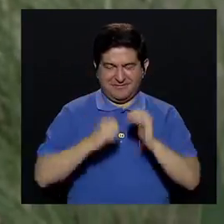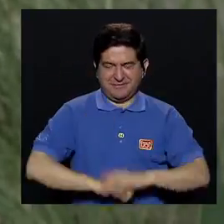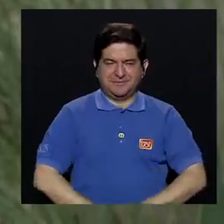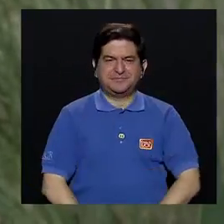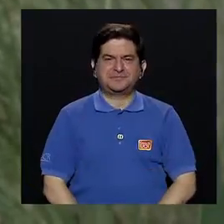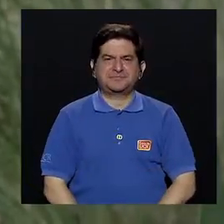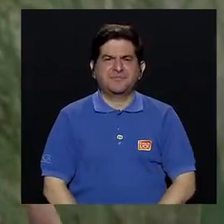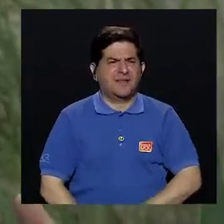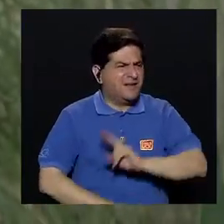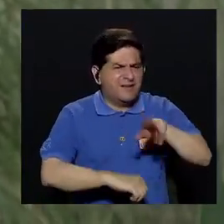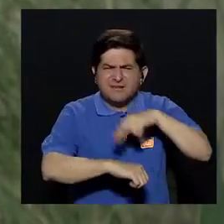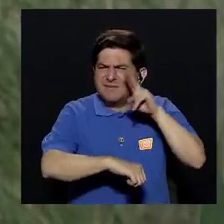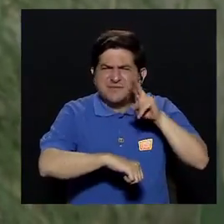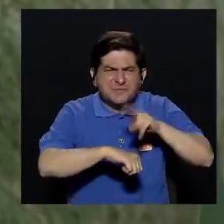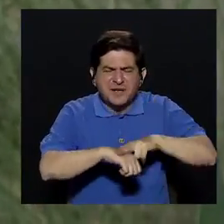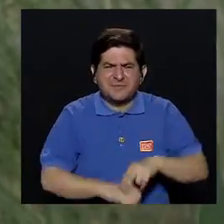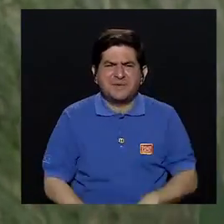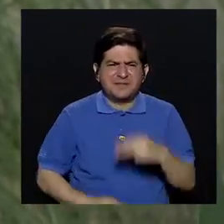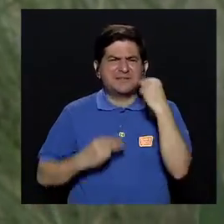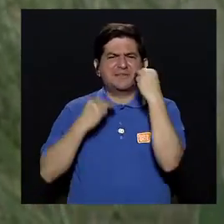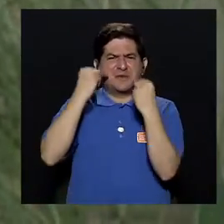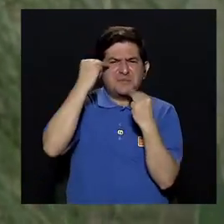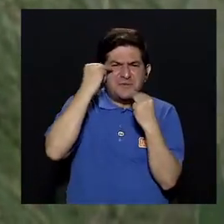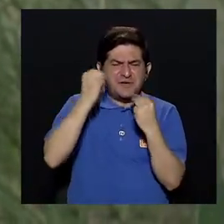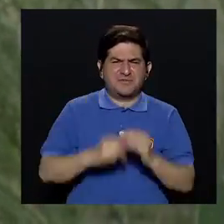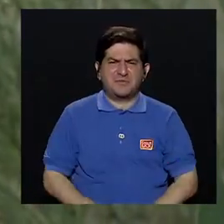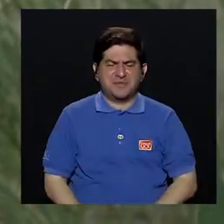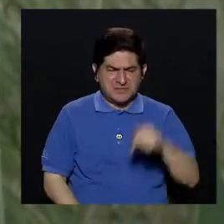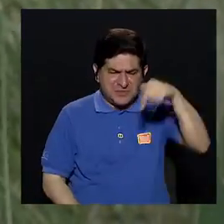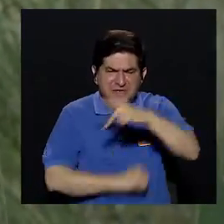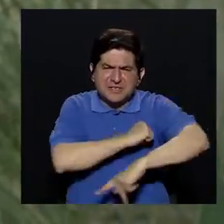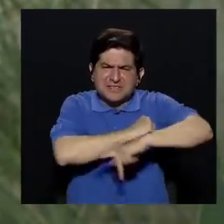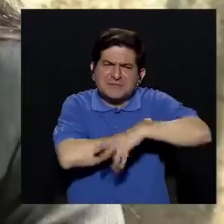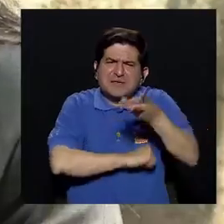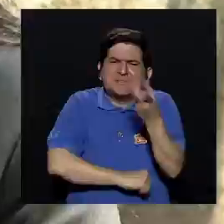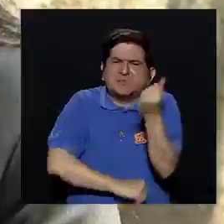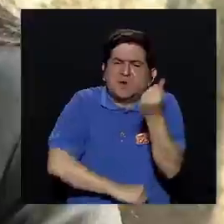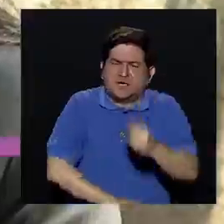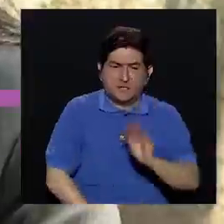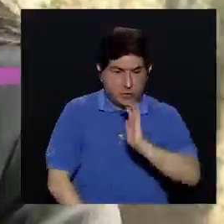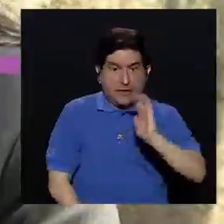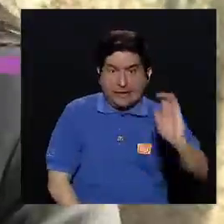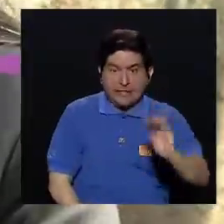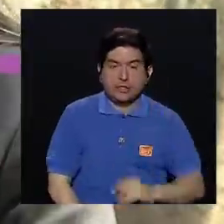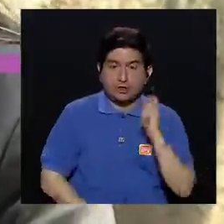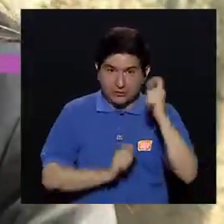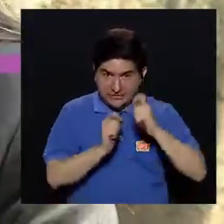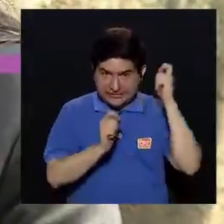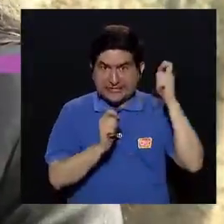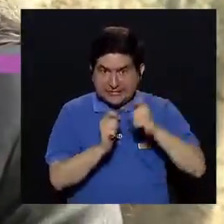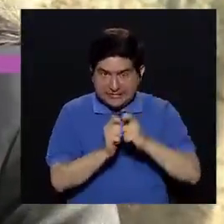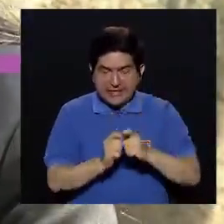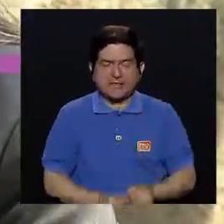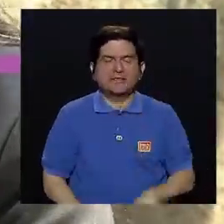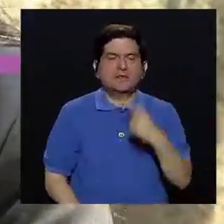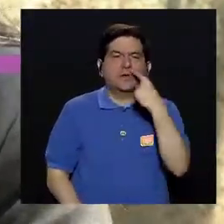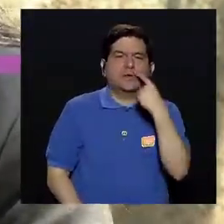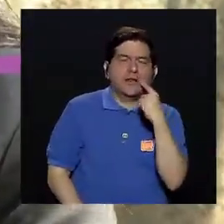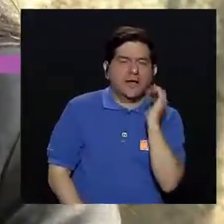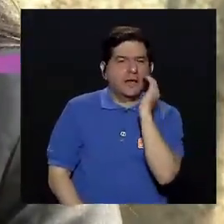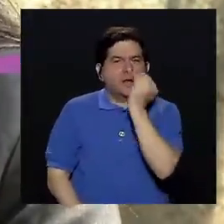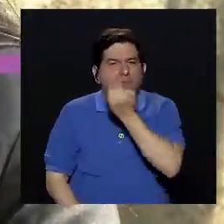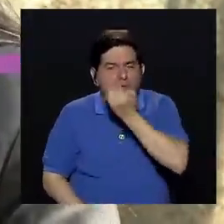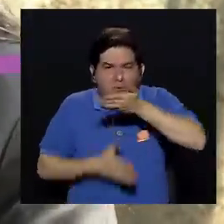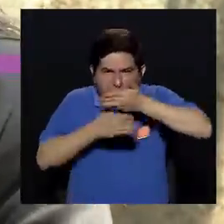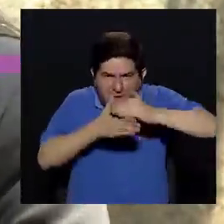una vez. ¿Qué tan frecuentes son las malformaciones en nuestro país? Lo que es específicamente lo que es labio-paladar hendido